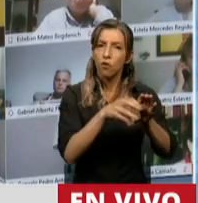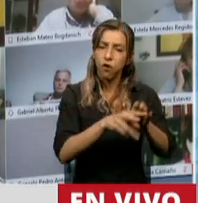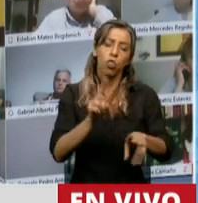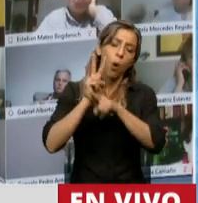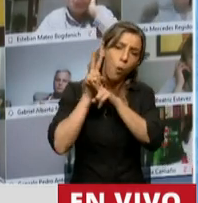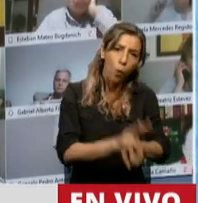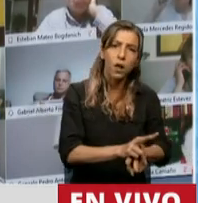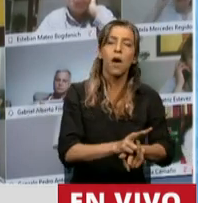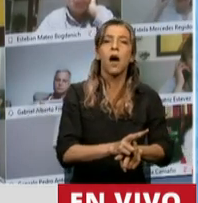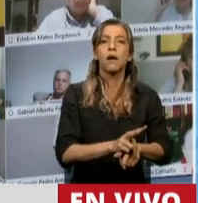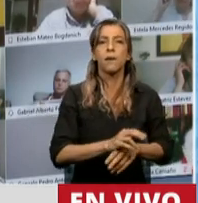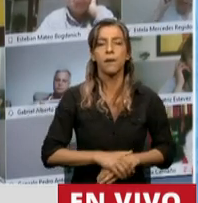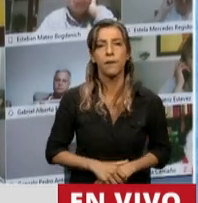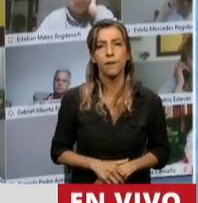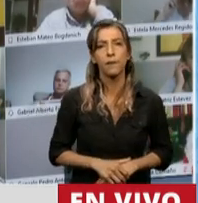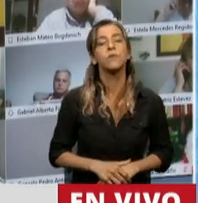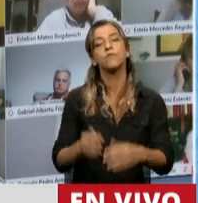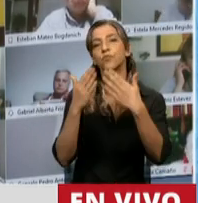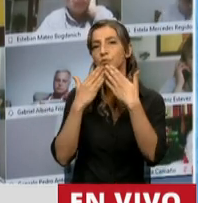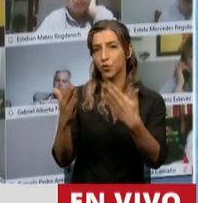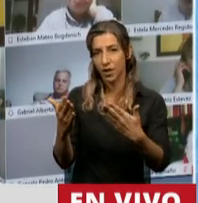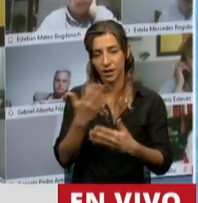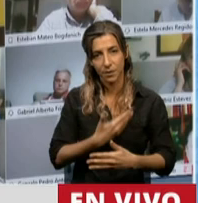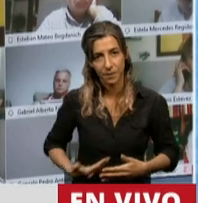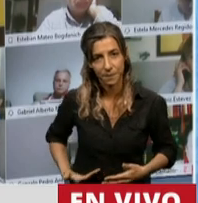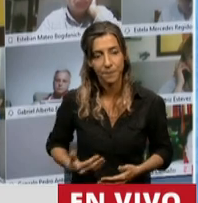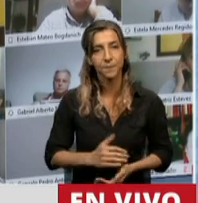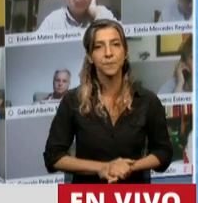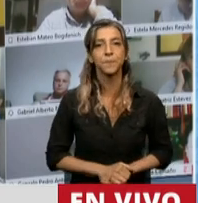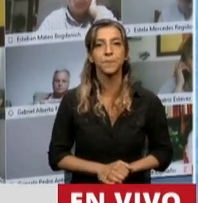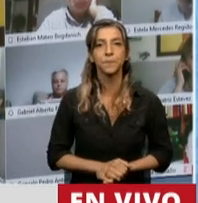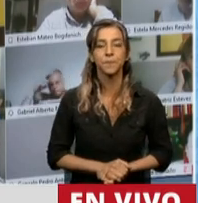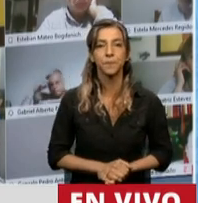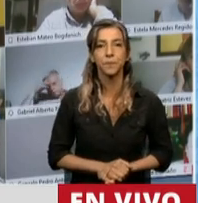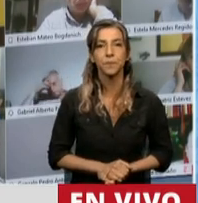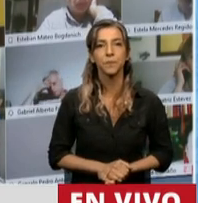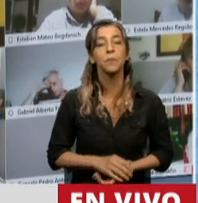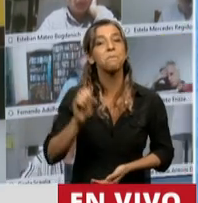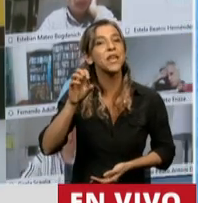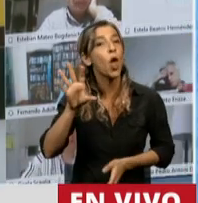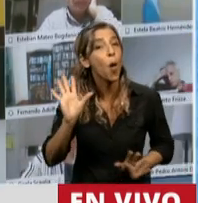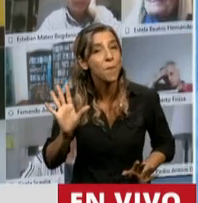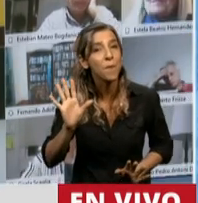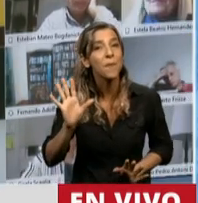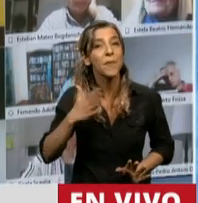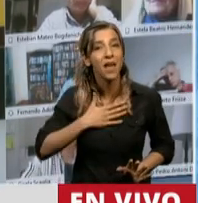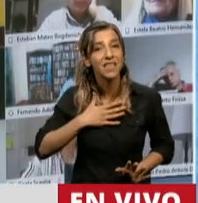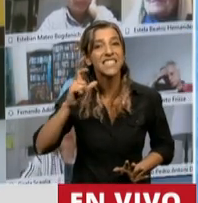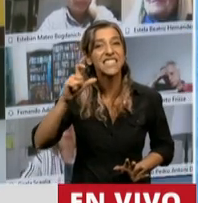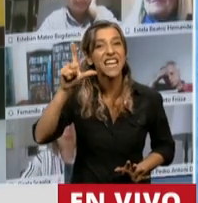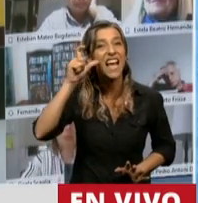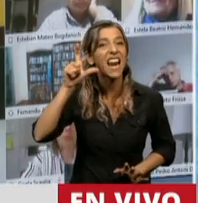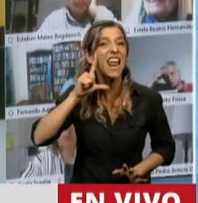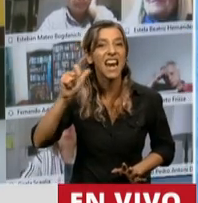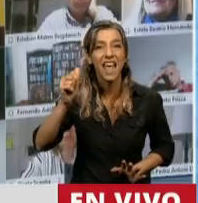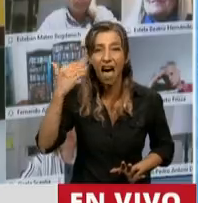Sustentabilidad. Diputada, puede ir redondiendo. Muchas gracias, señor presidente. Mi nombre es Clelia, no Cecilia, señor presidente.